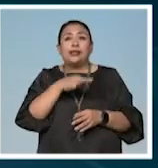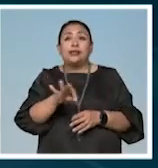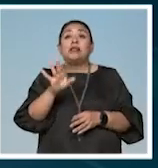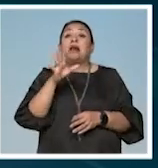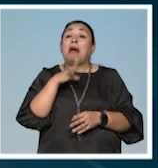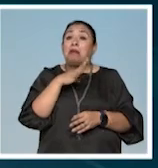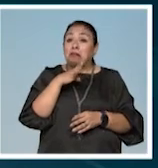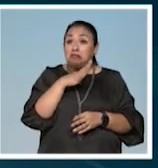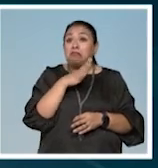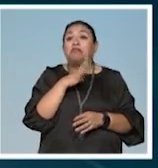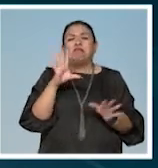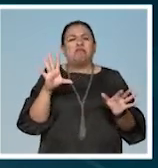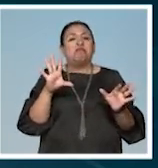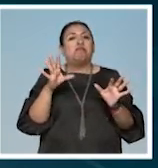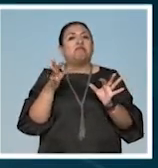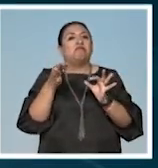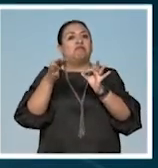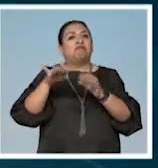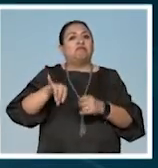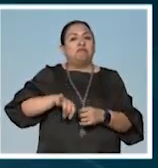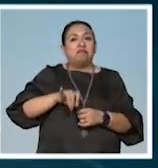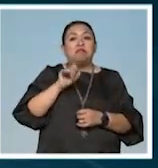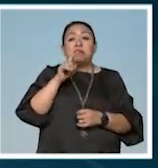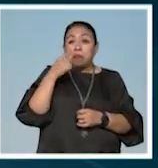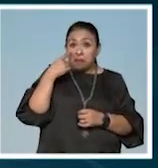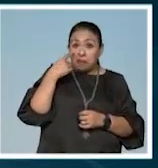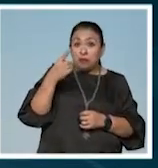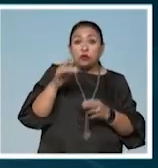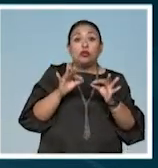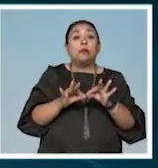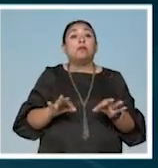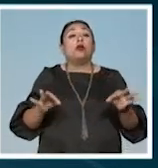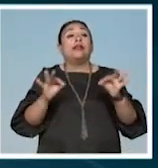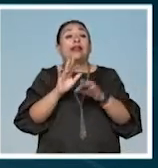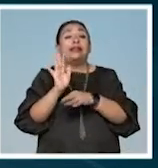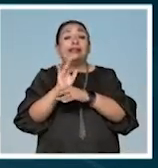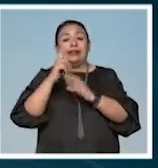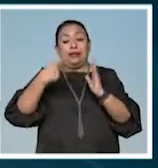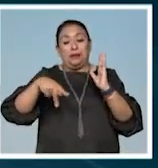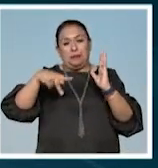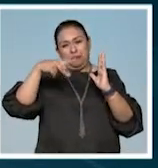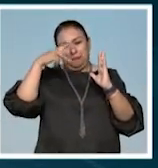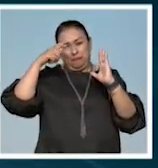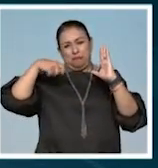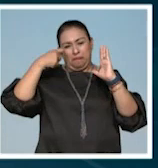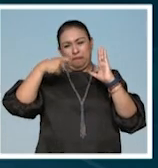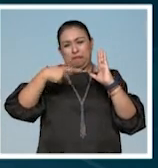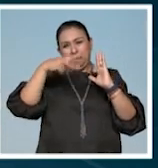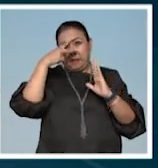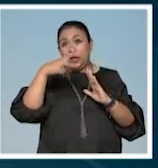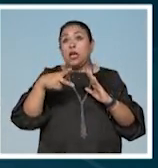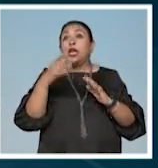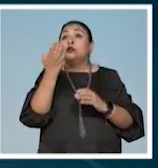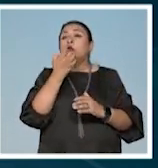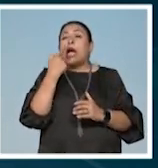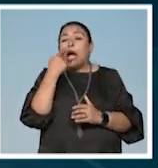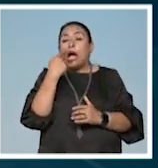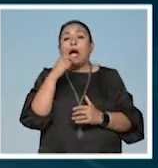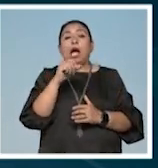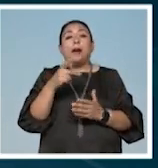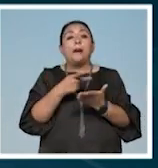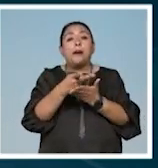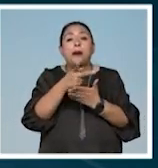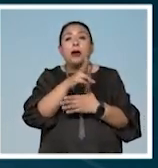Rafa, está muy atractivo y además refrenda la importancia del cine mexicano. Esta escuela ya es tendencia en la entrega de